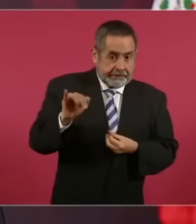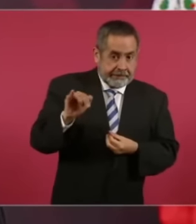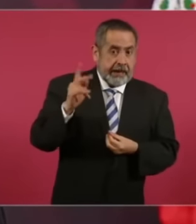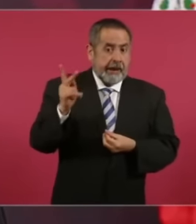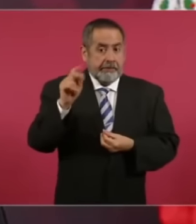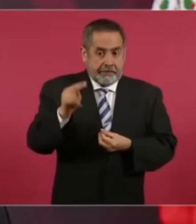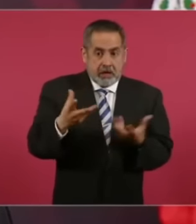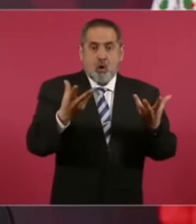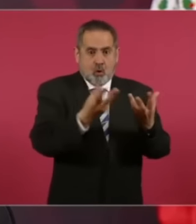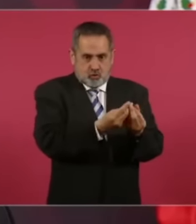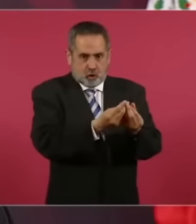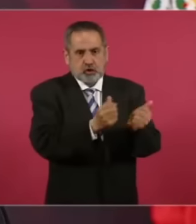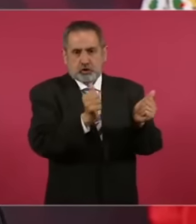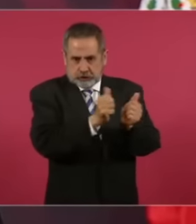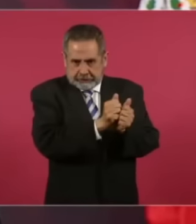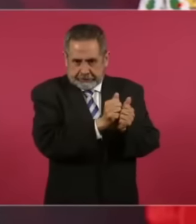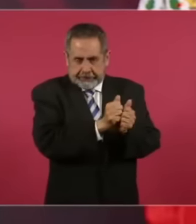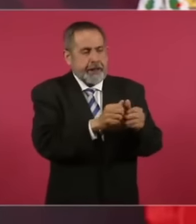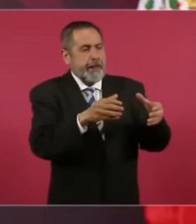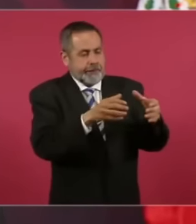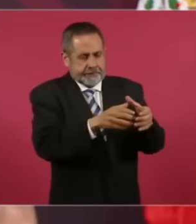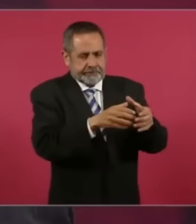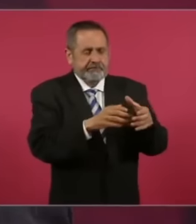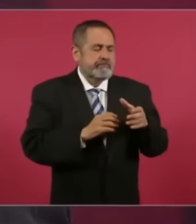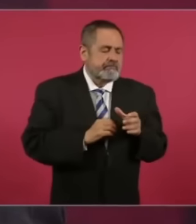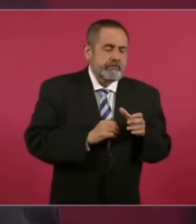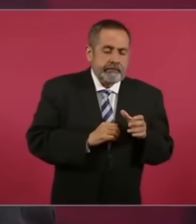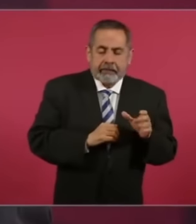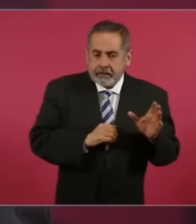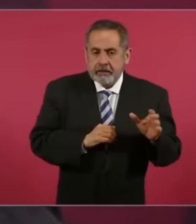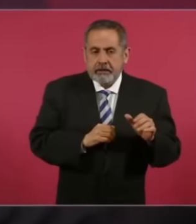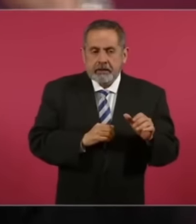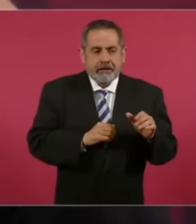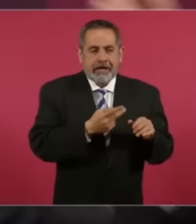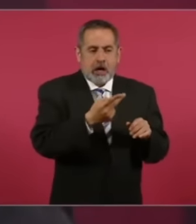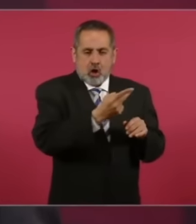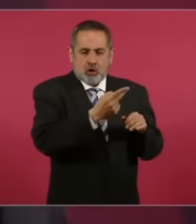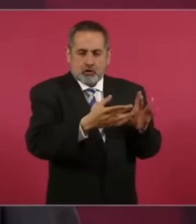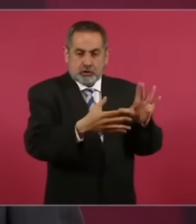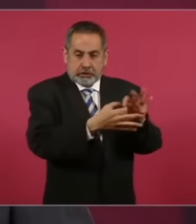Pero para que se lograra esa unión